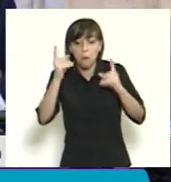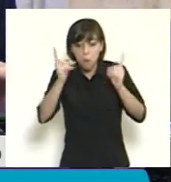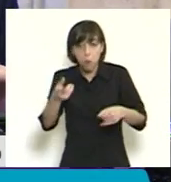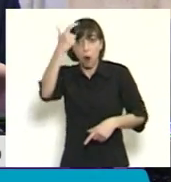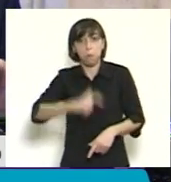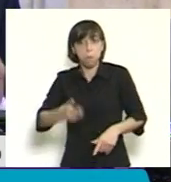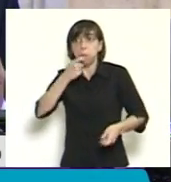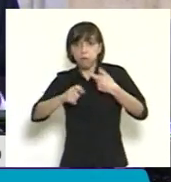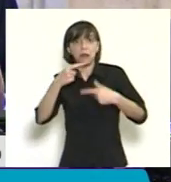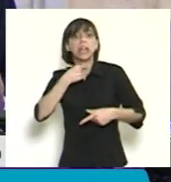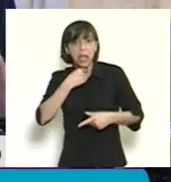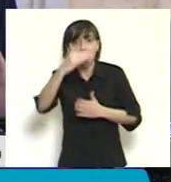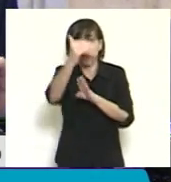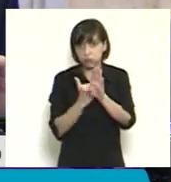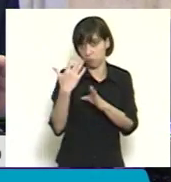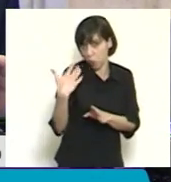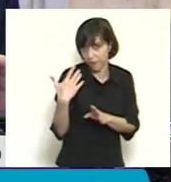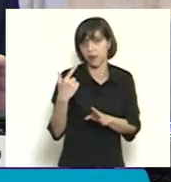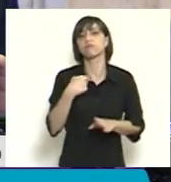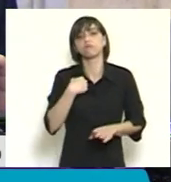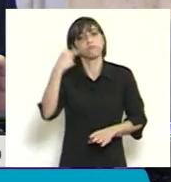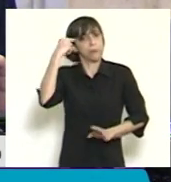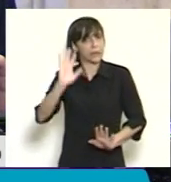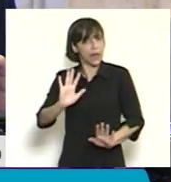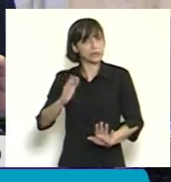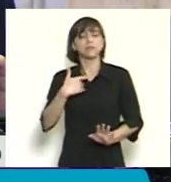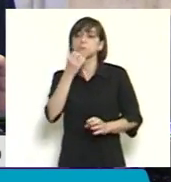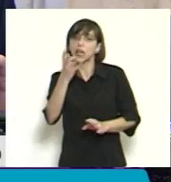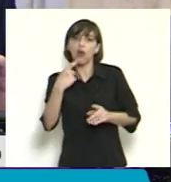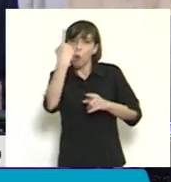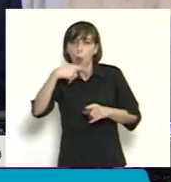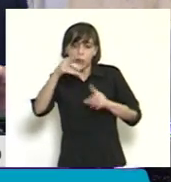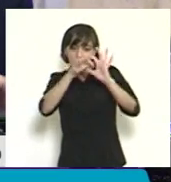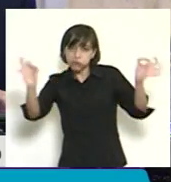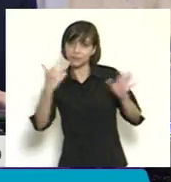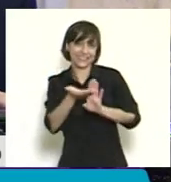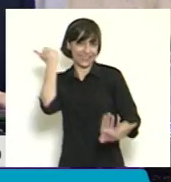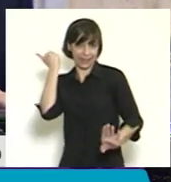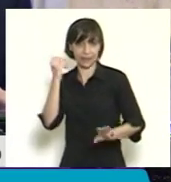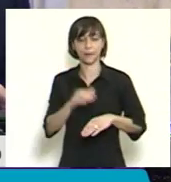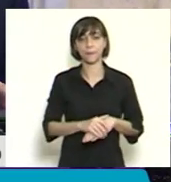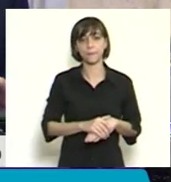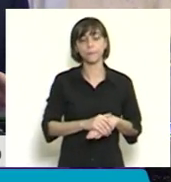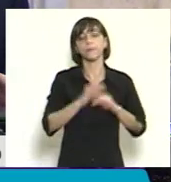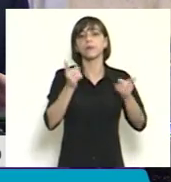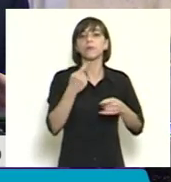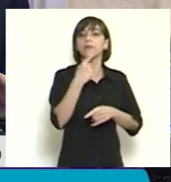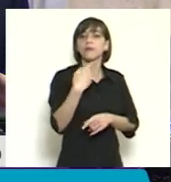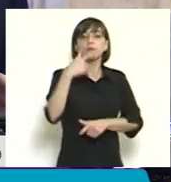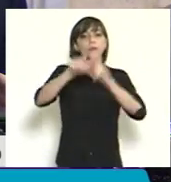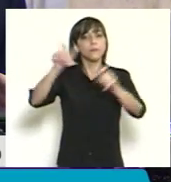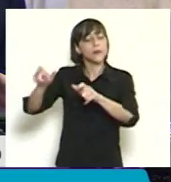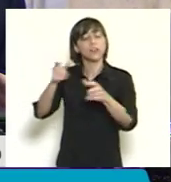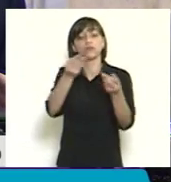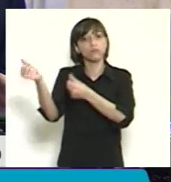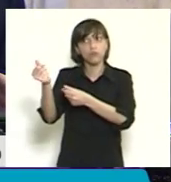artículo 15 dice de la siguiente manera, se prohíbe anunciar al público actividades de oferta y o promoción